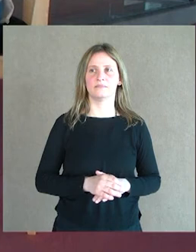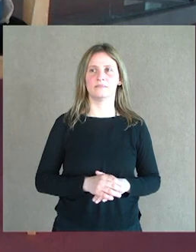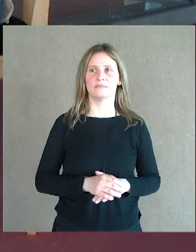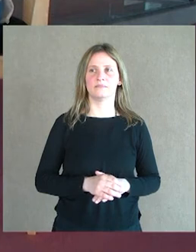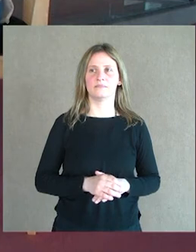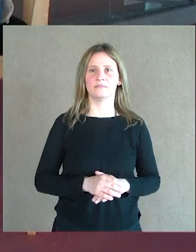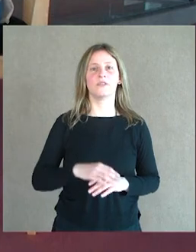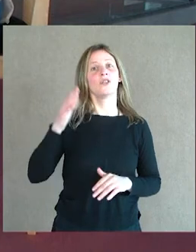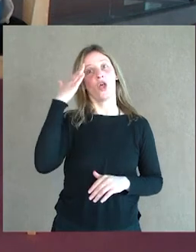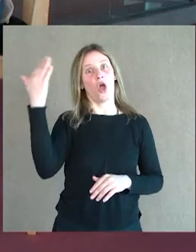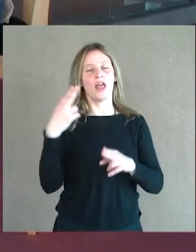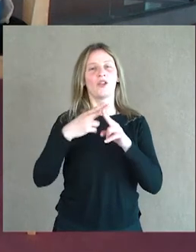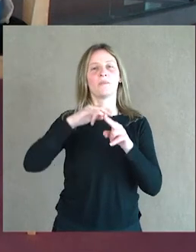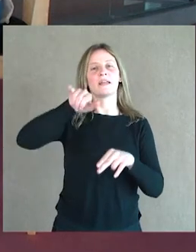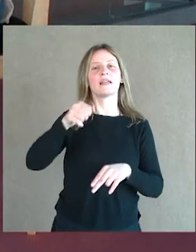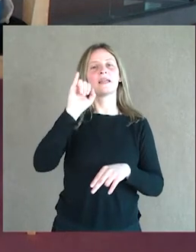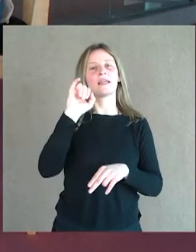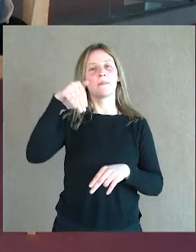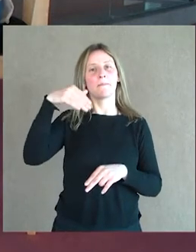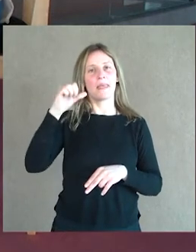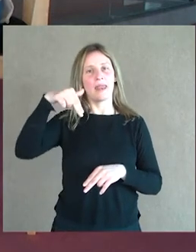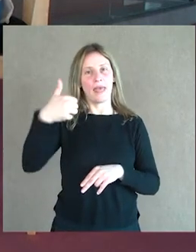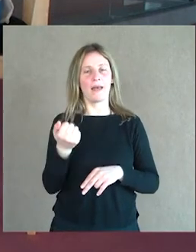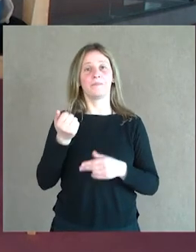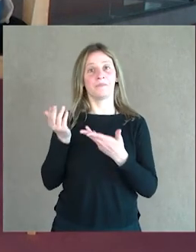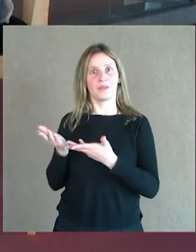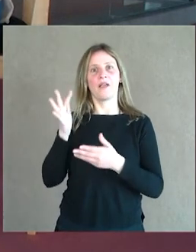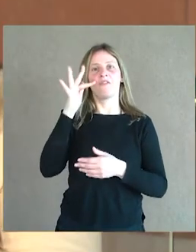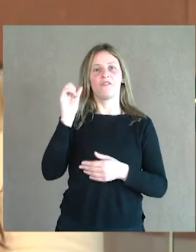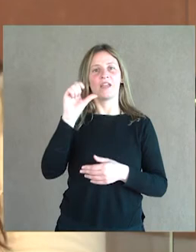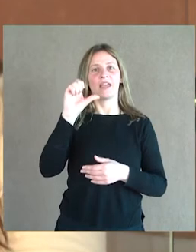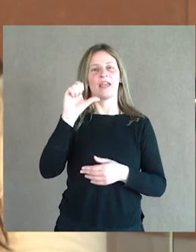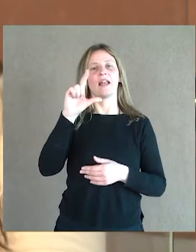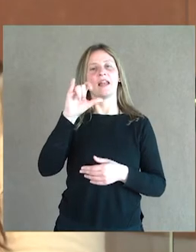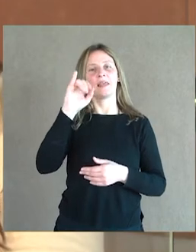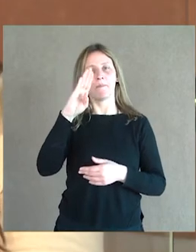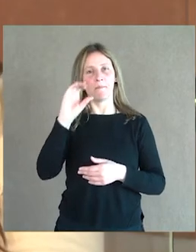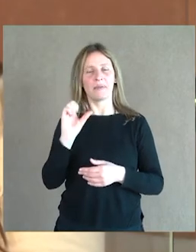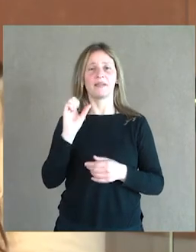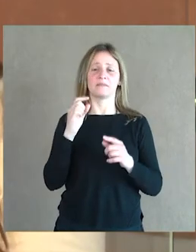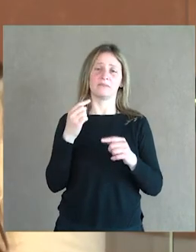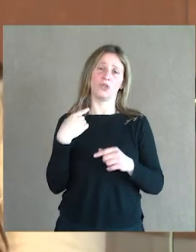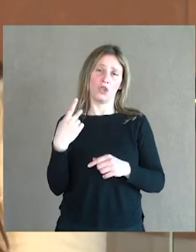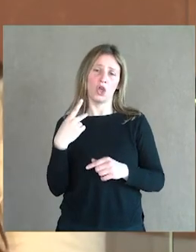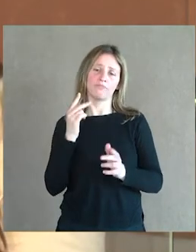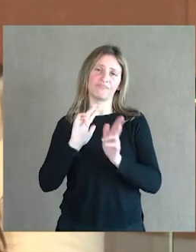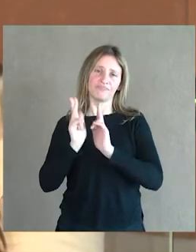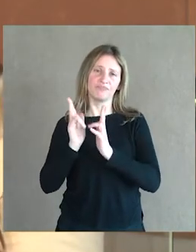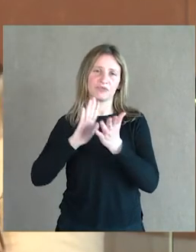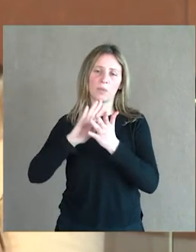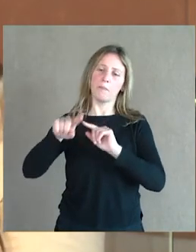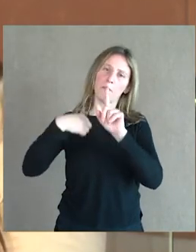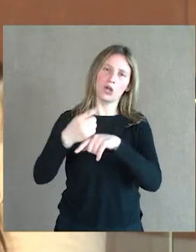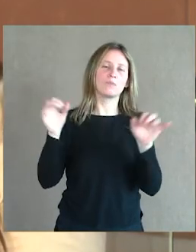Hola, mi nombre es Ximena Buxedas, estoy acompañada por Felipe Ortiz y queríamos hacerles algunos comentarios acerca del próximo